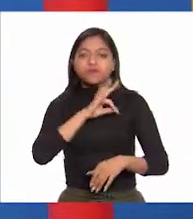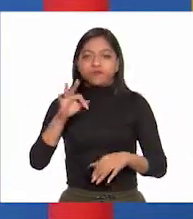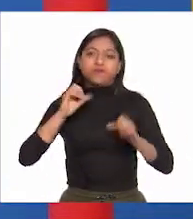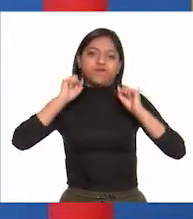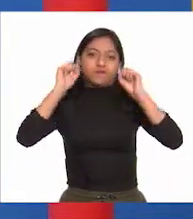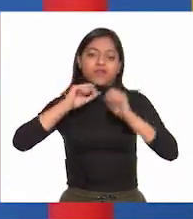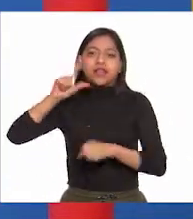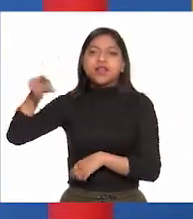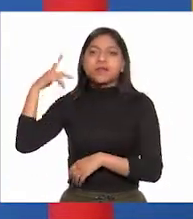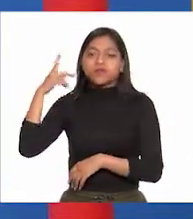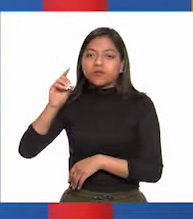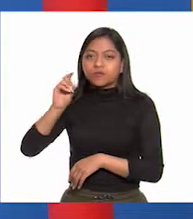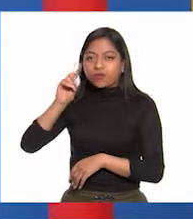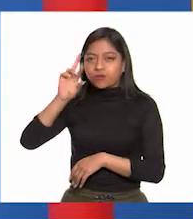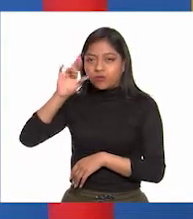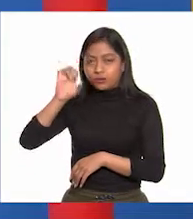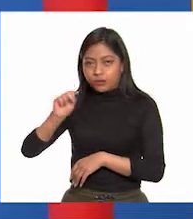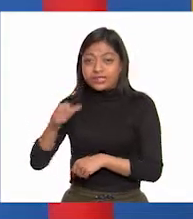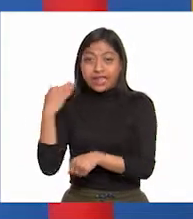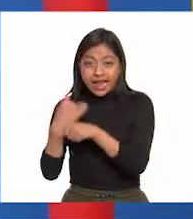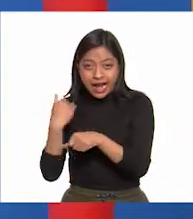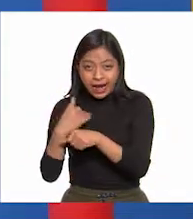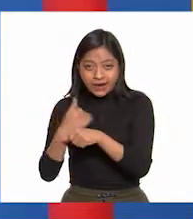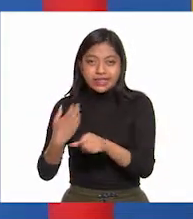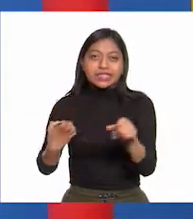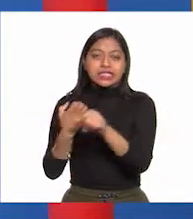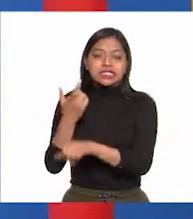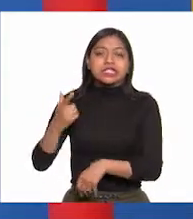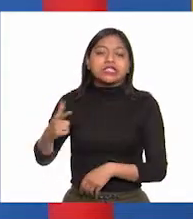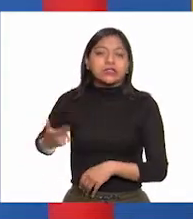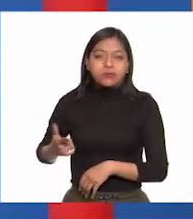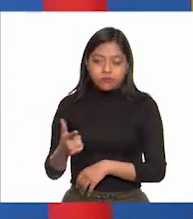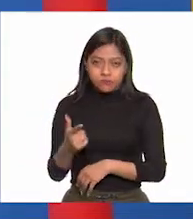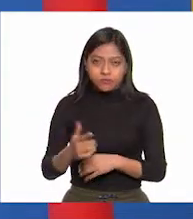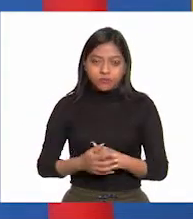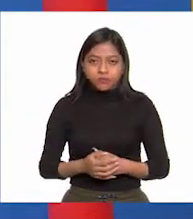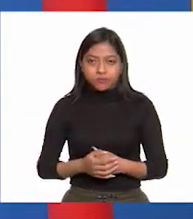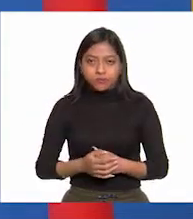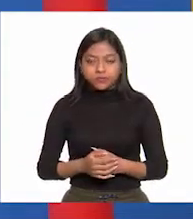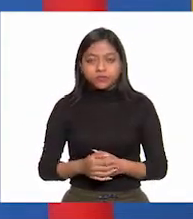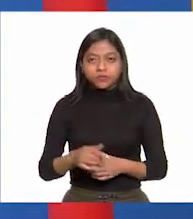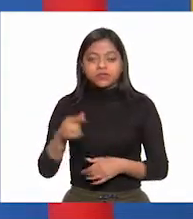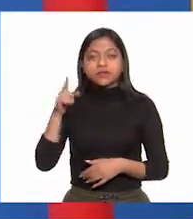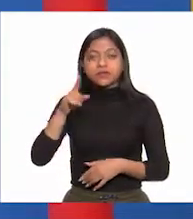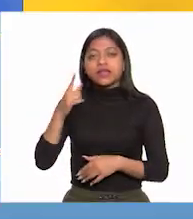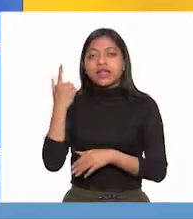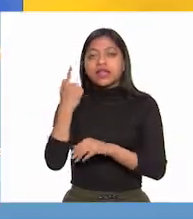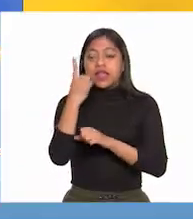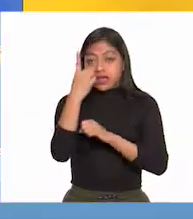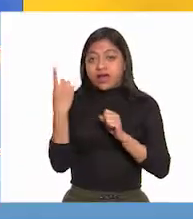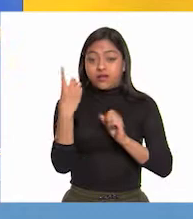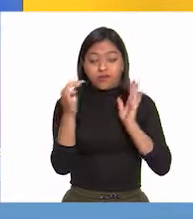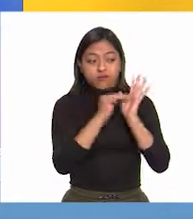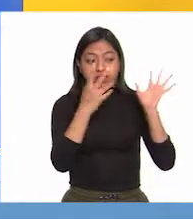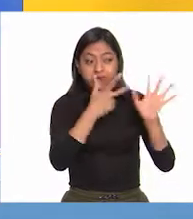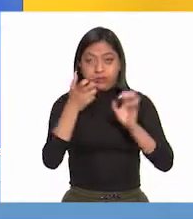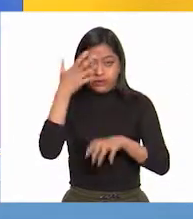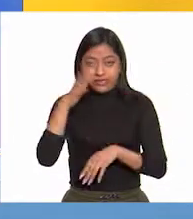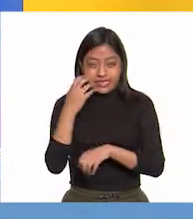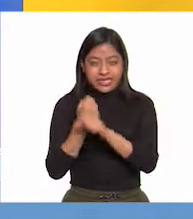pueblo de Dolores, ubicado en el actual estado de Guanajuato, en el mes de septiembre de 1810. Así es, Jenny.